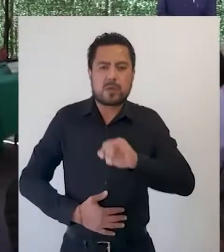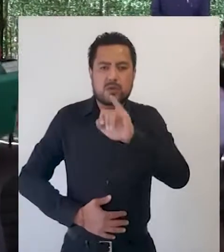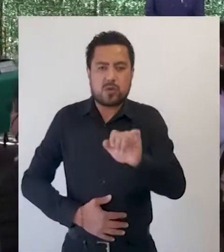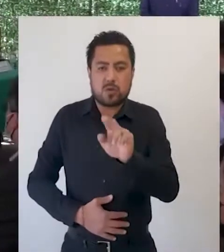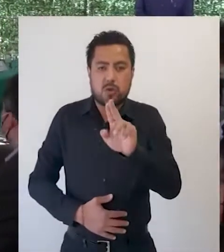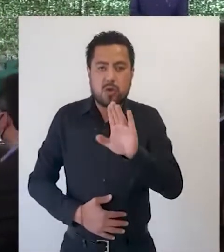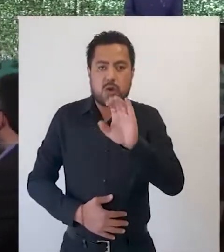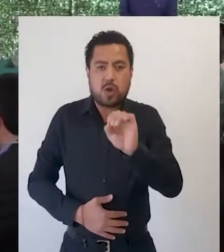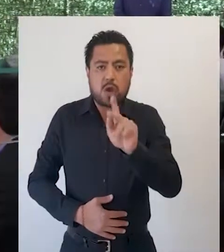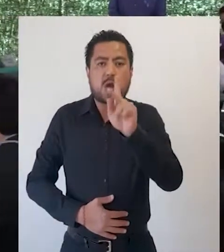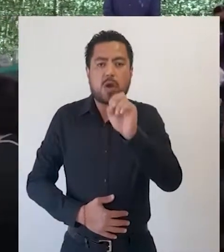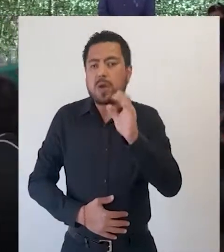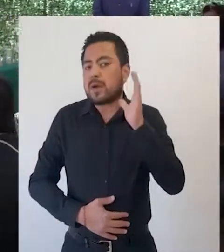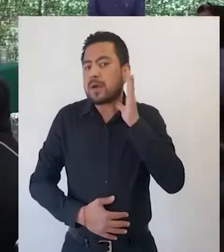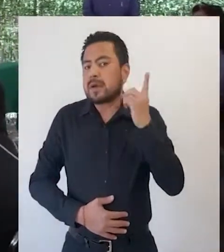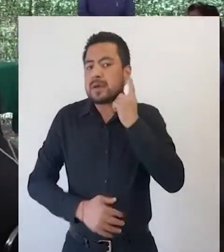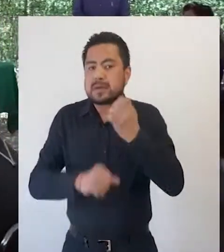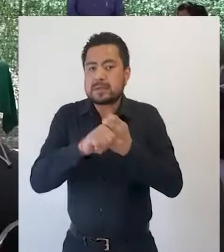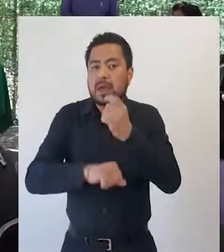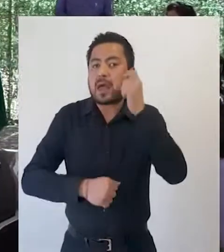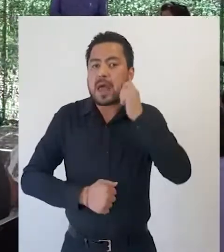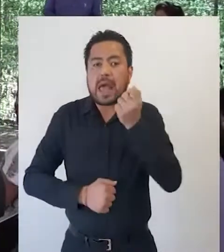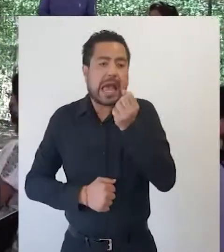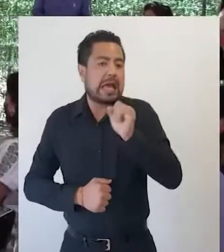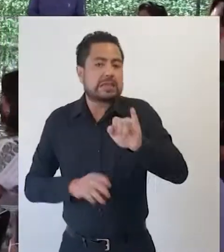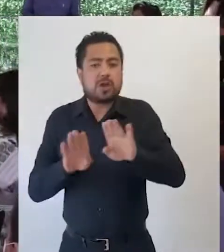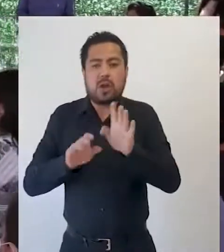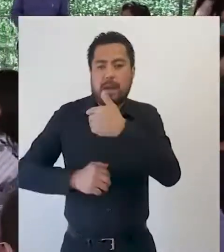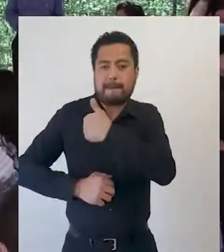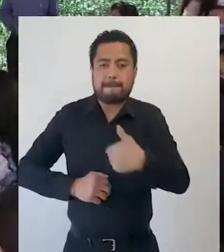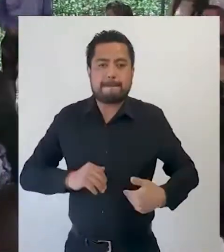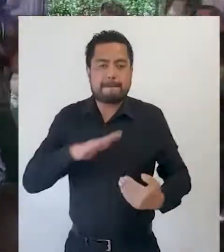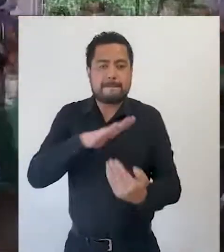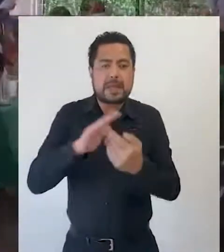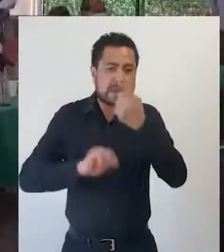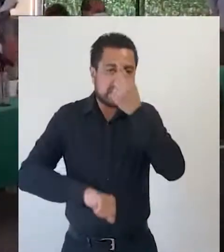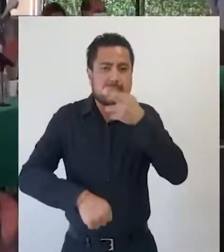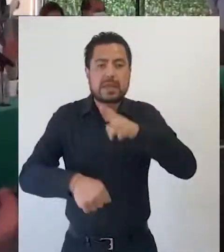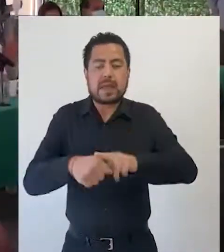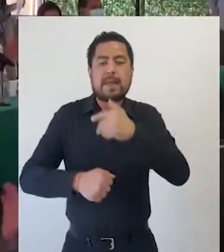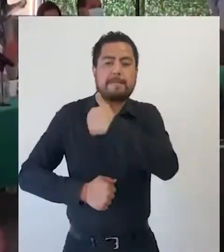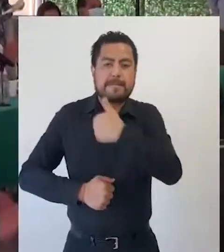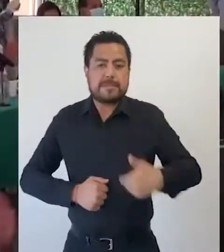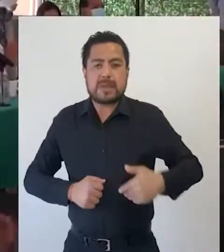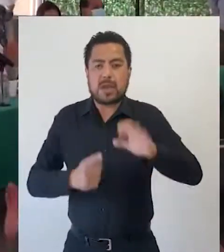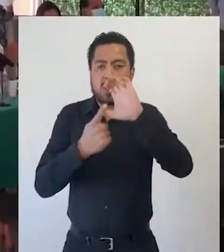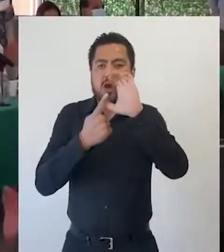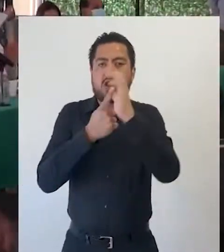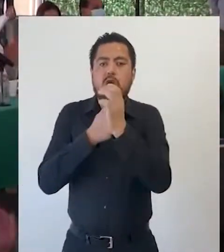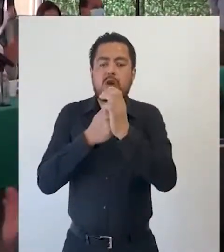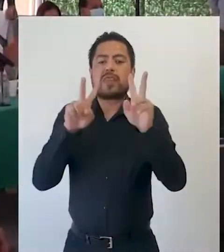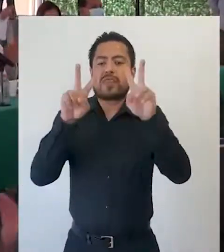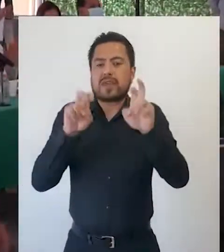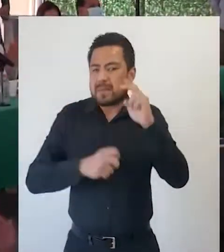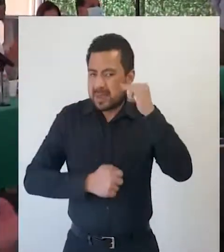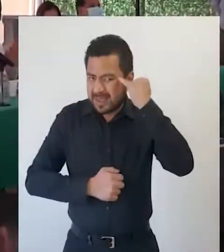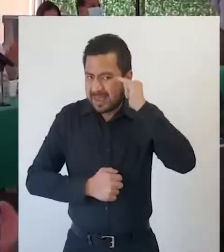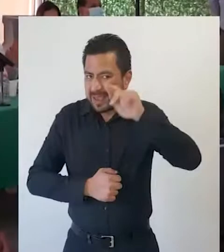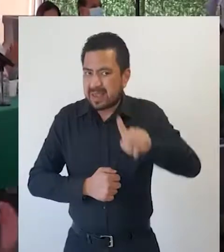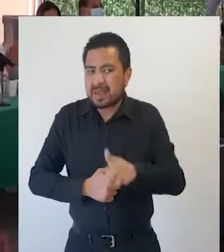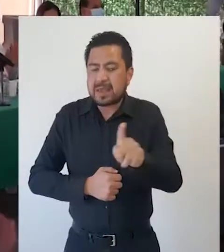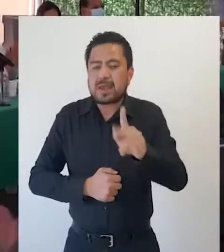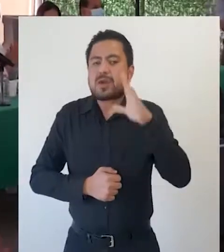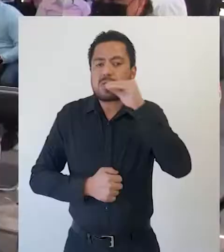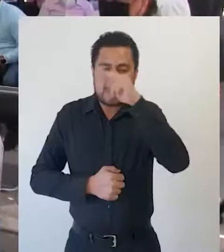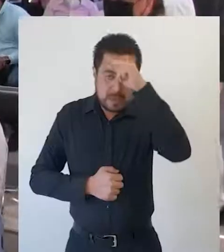La Junta de Coordinación Política del Congreso del Estado, así como la presidenta de la Mesa Directiva y la presidenta de la Comisión de Asuntos Indígenas